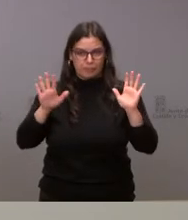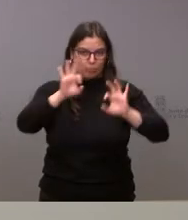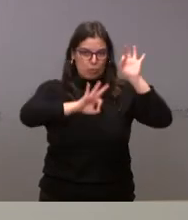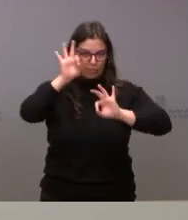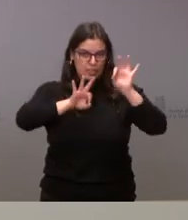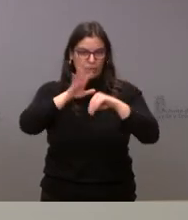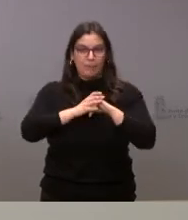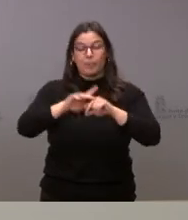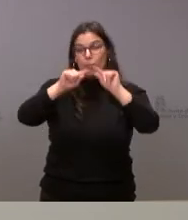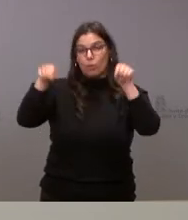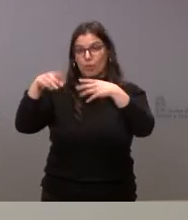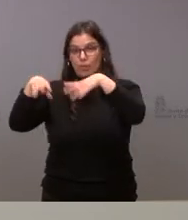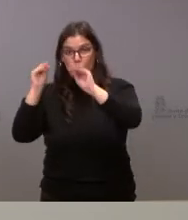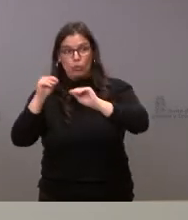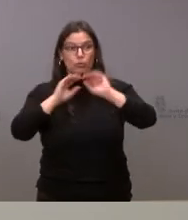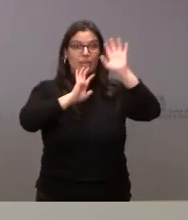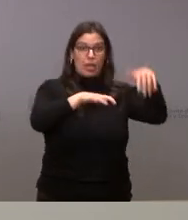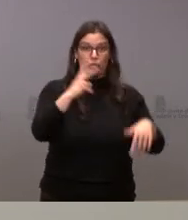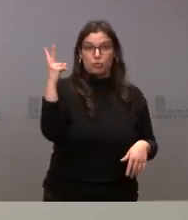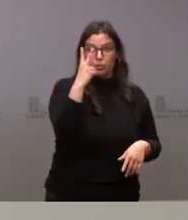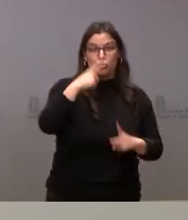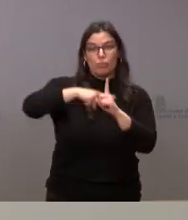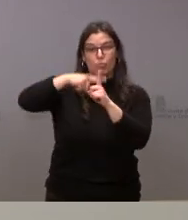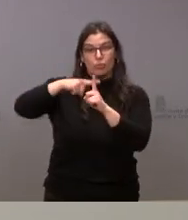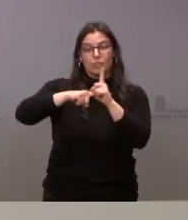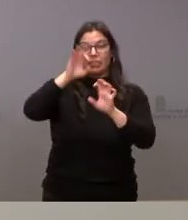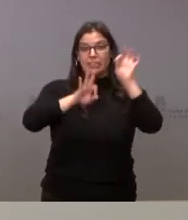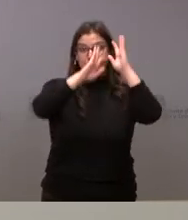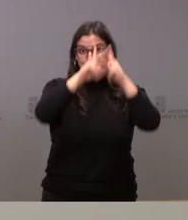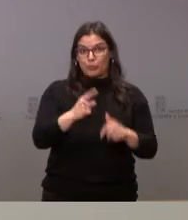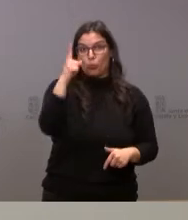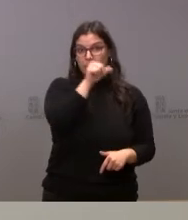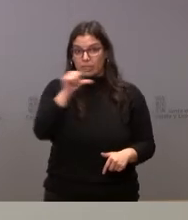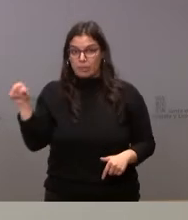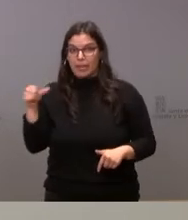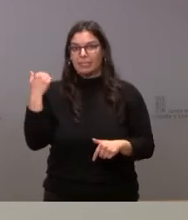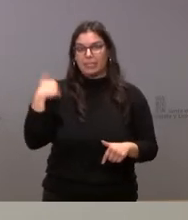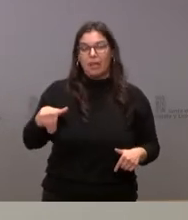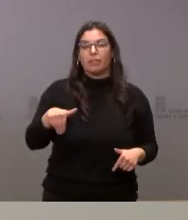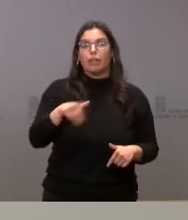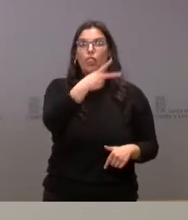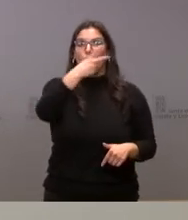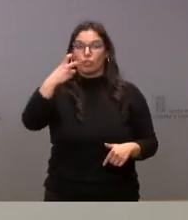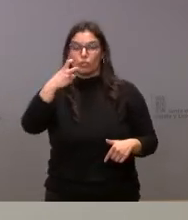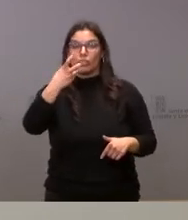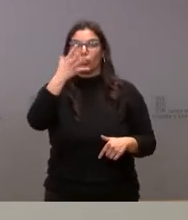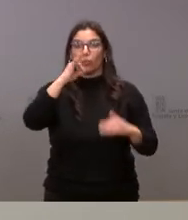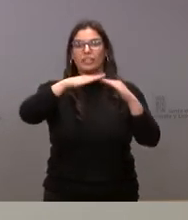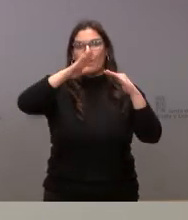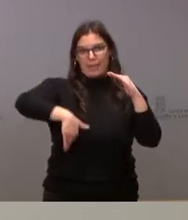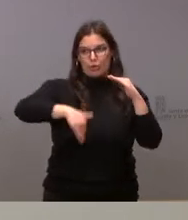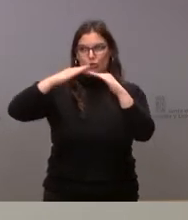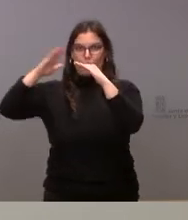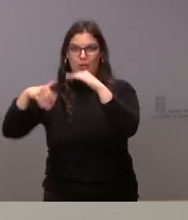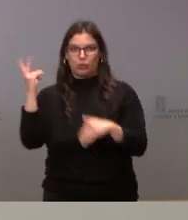provincias de Burgos como la de León, sus niveles de incidencia a siete días están ya por debajo de los 250 casos